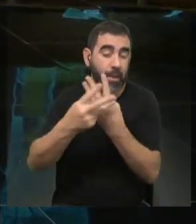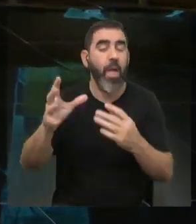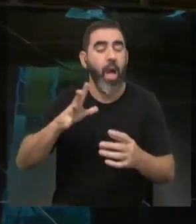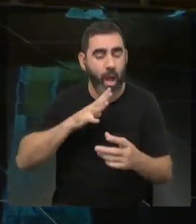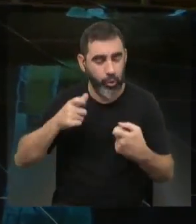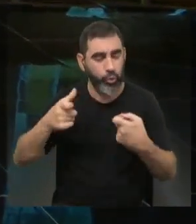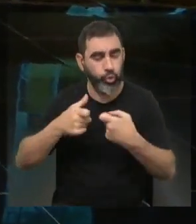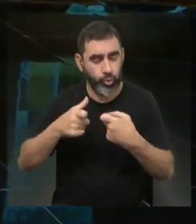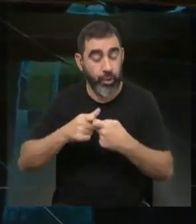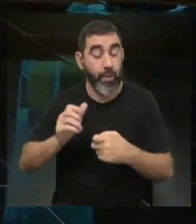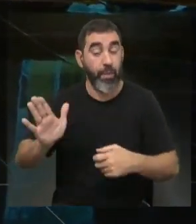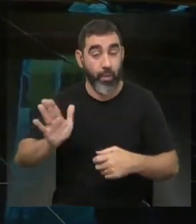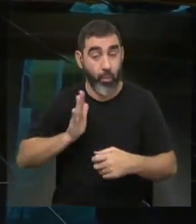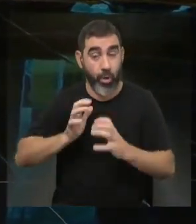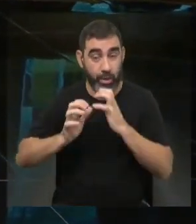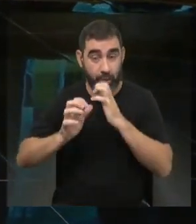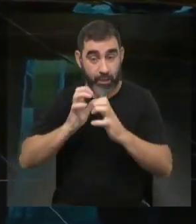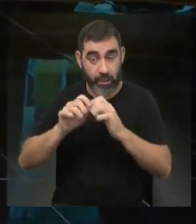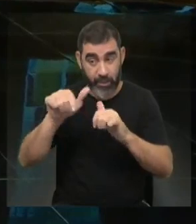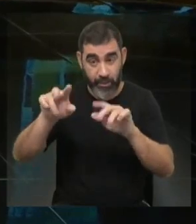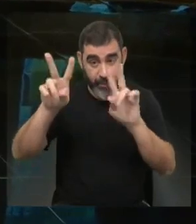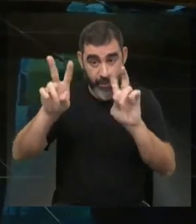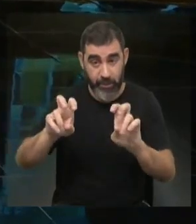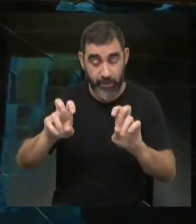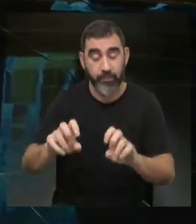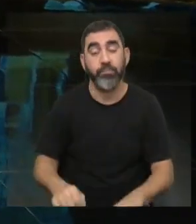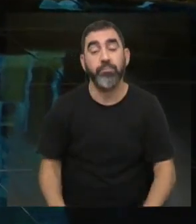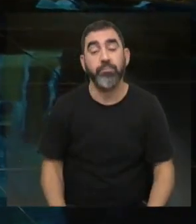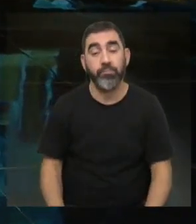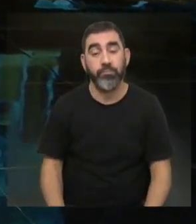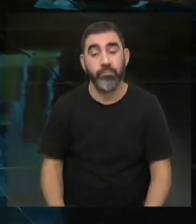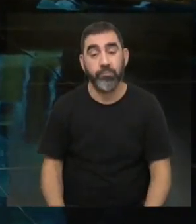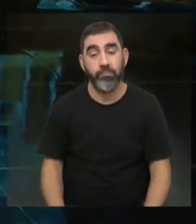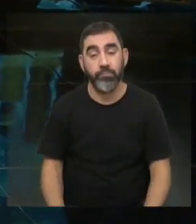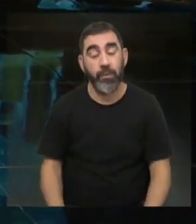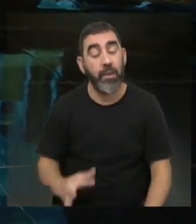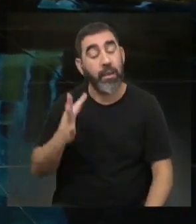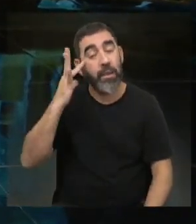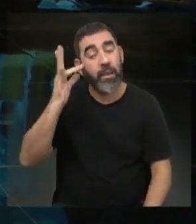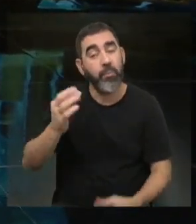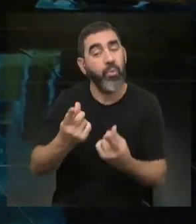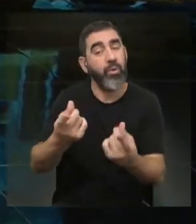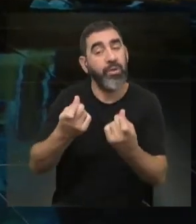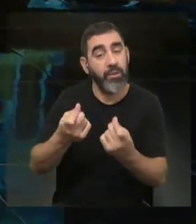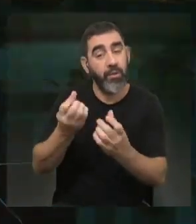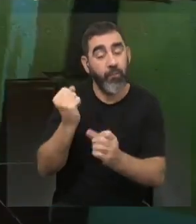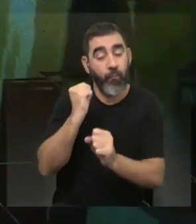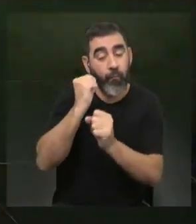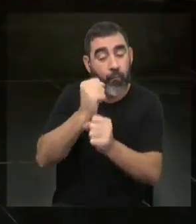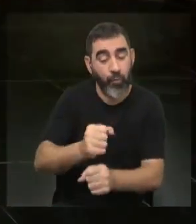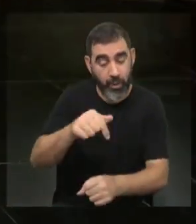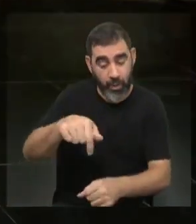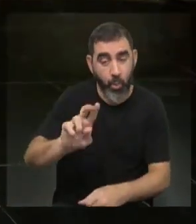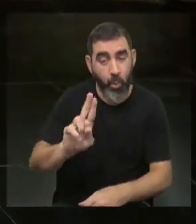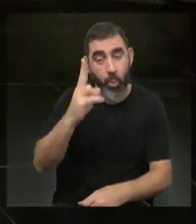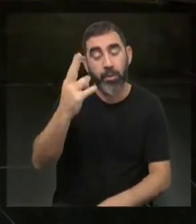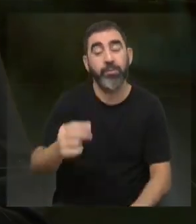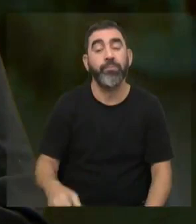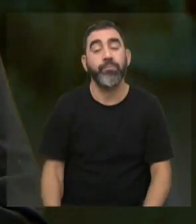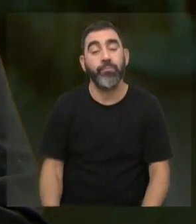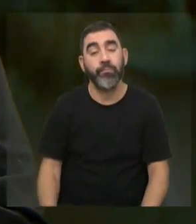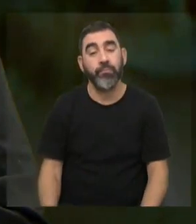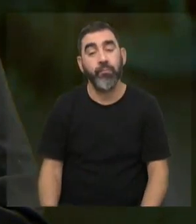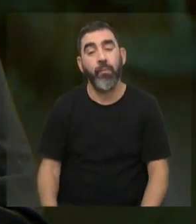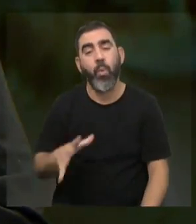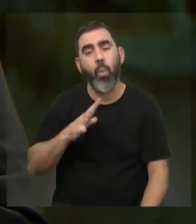sociedades de mujeres que se nuclean en torno al tema energético, entendimos que era necesario nuclearnos de esa forma. Erika,